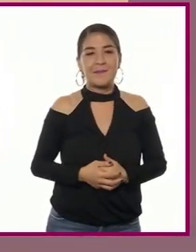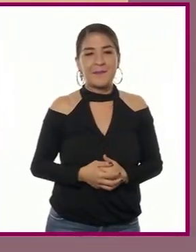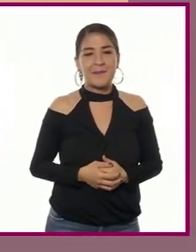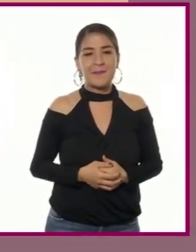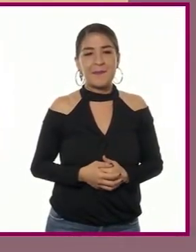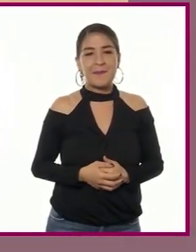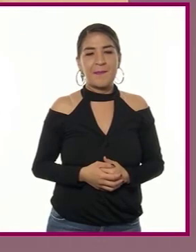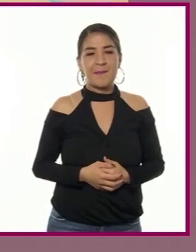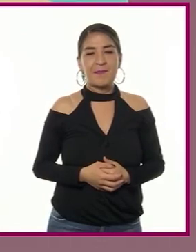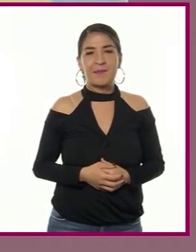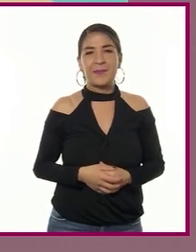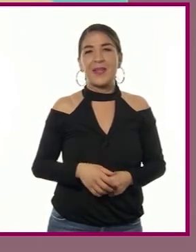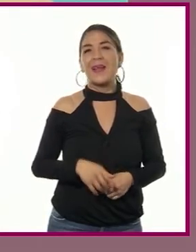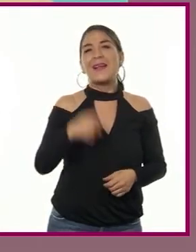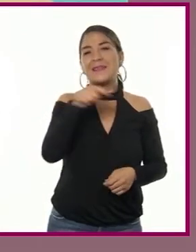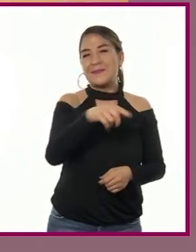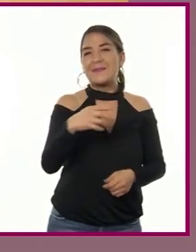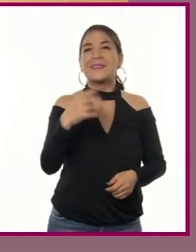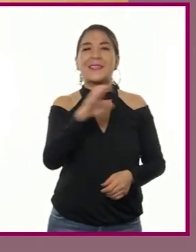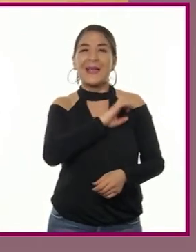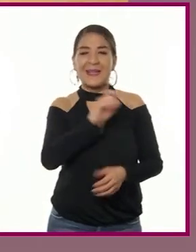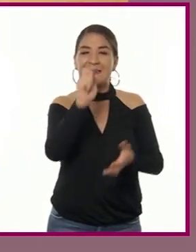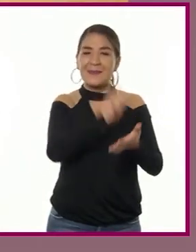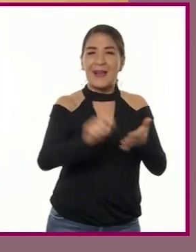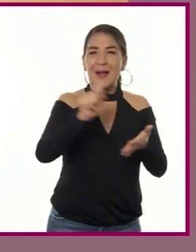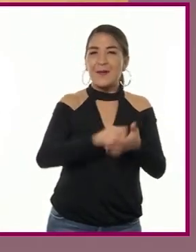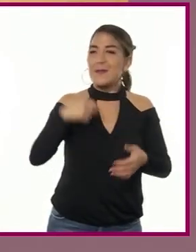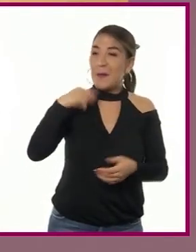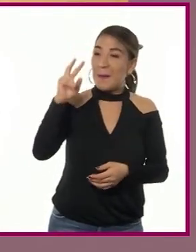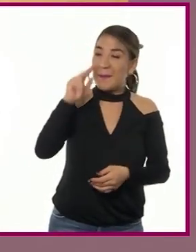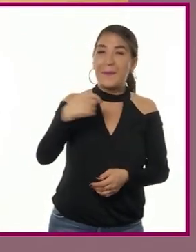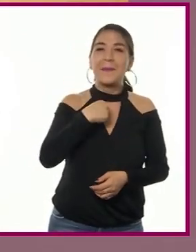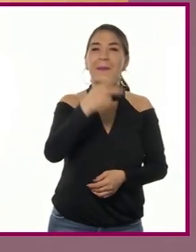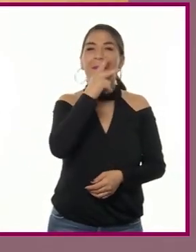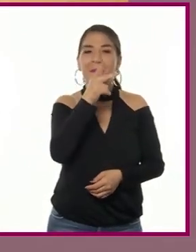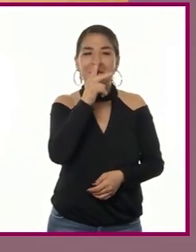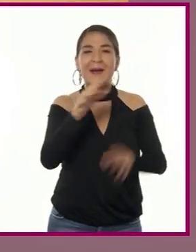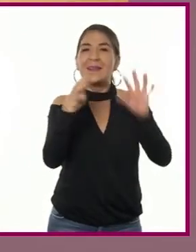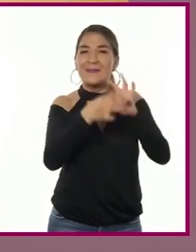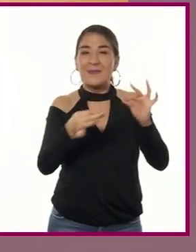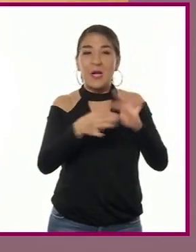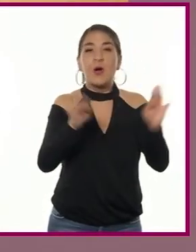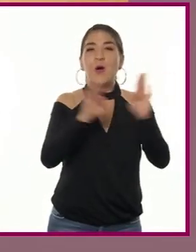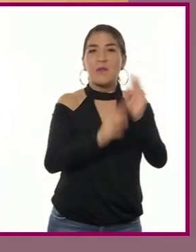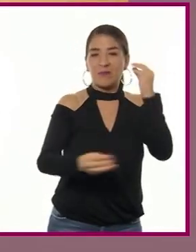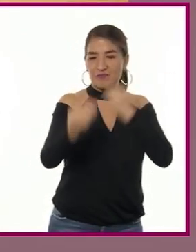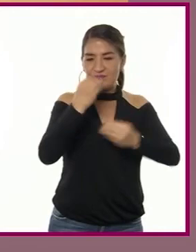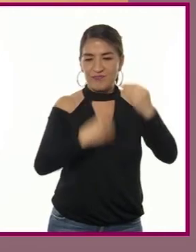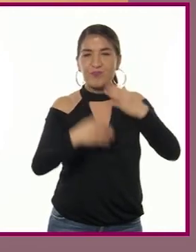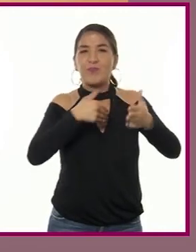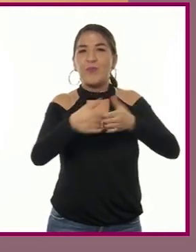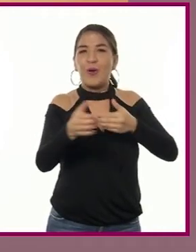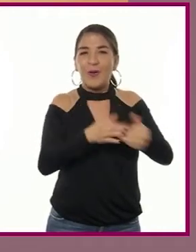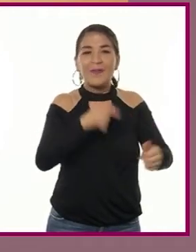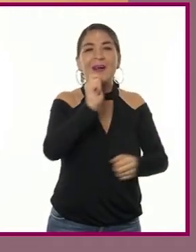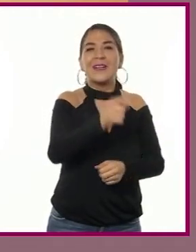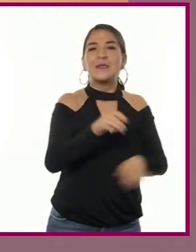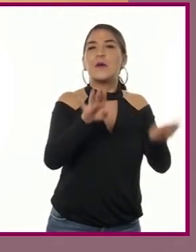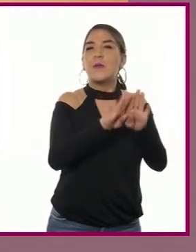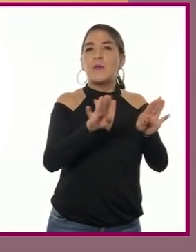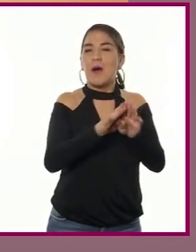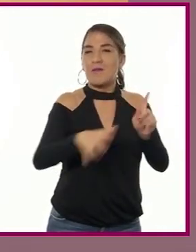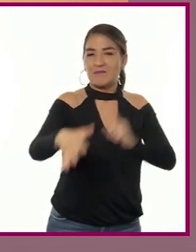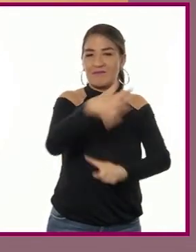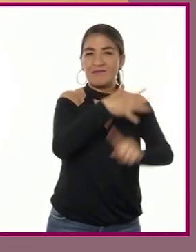Querido diario, escuché a mi padre decir que la importancia de la vestimenta y la moda radica en que son el espejo de un